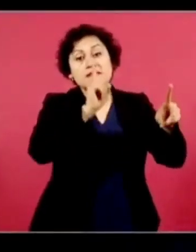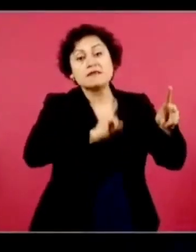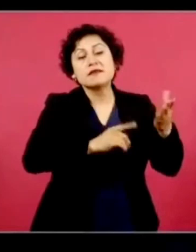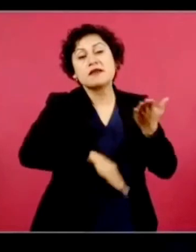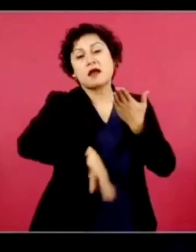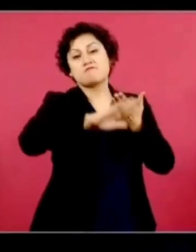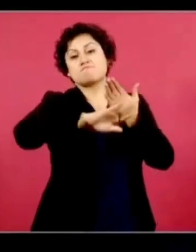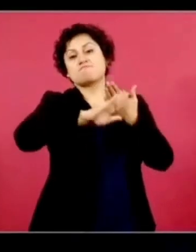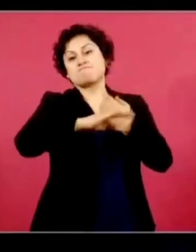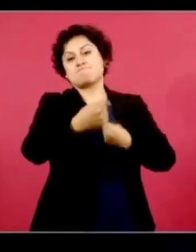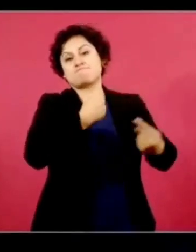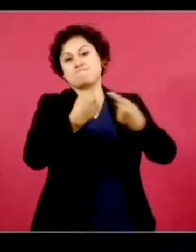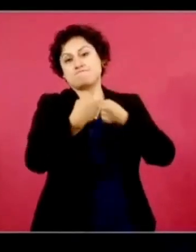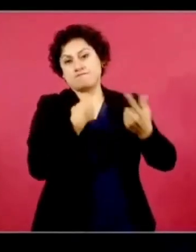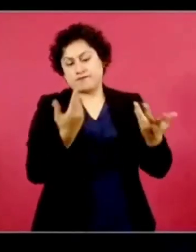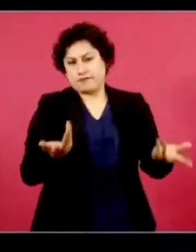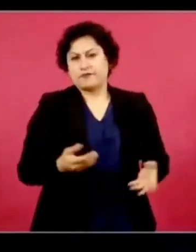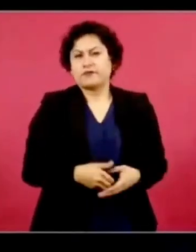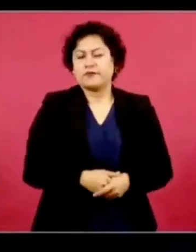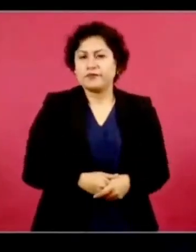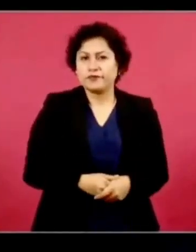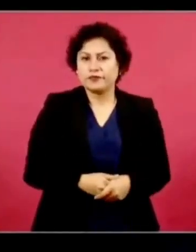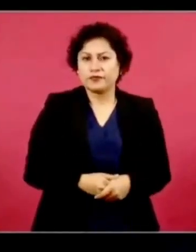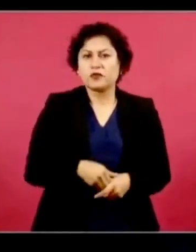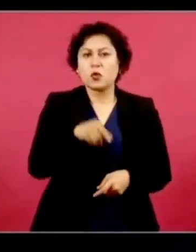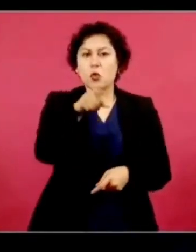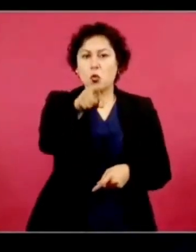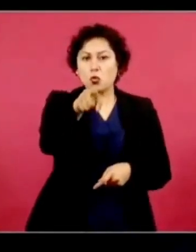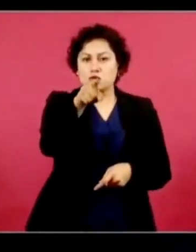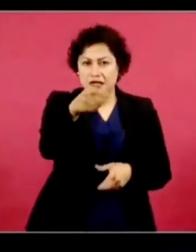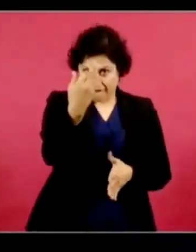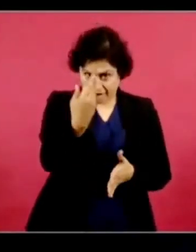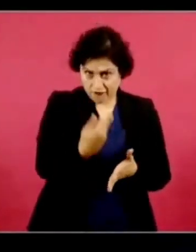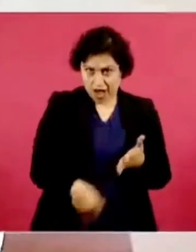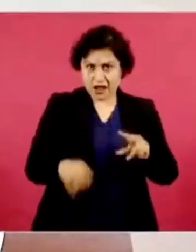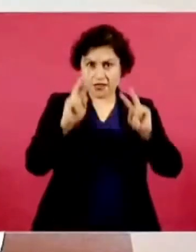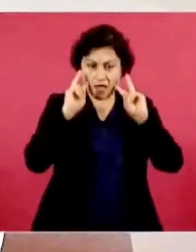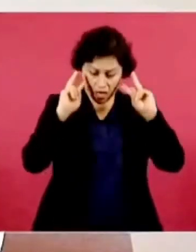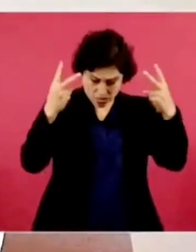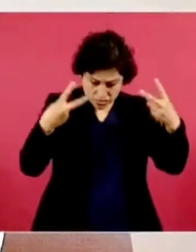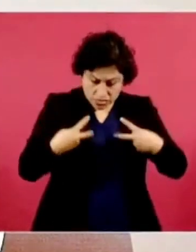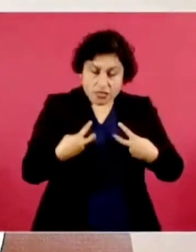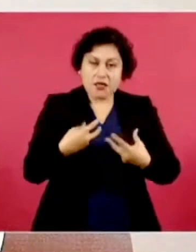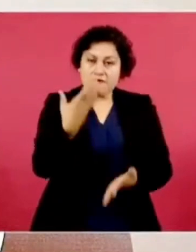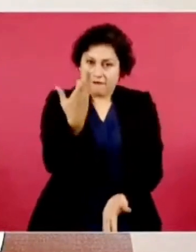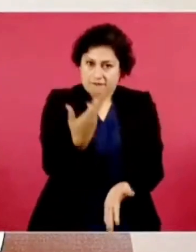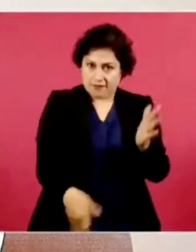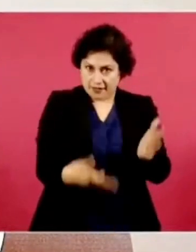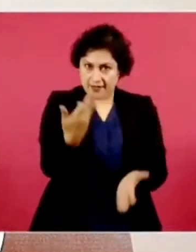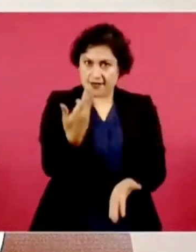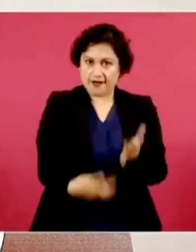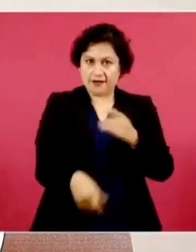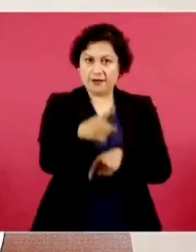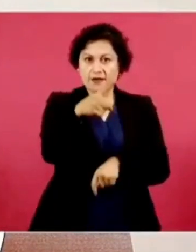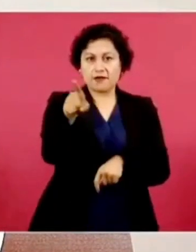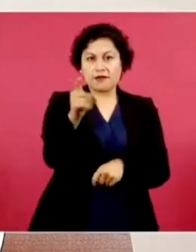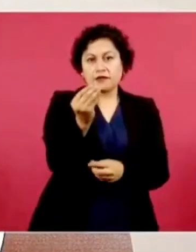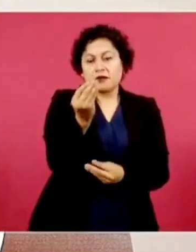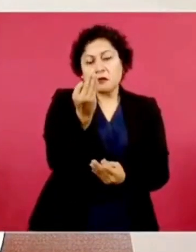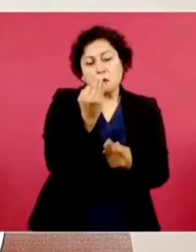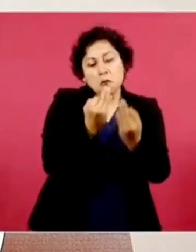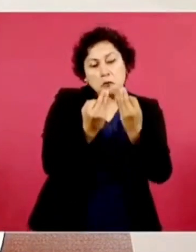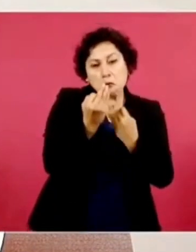Y no caigan en autocomplacencia, tengan capacidad para la autocrítica